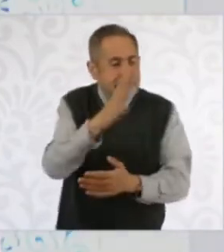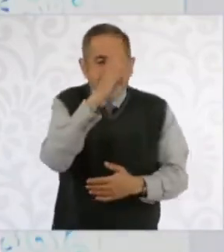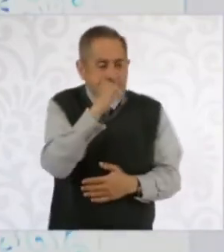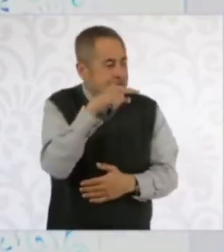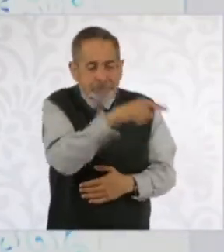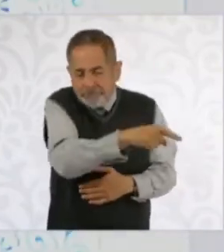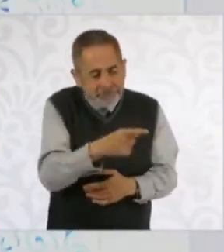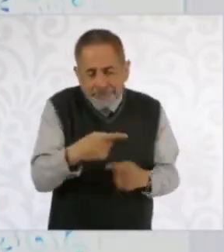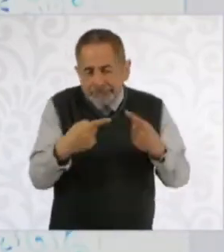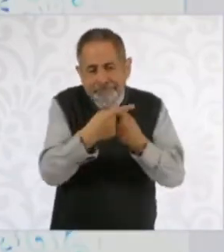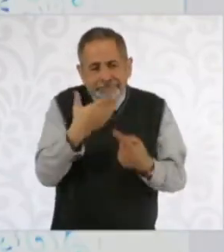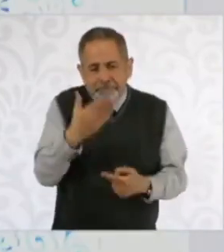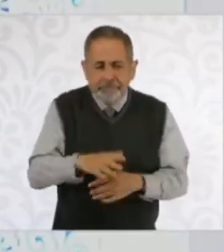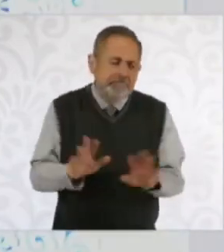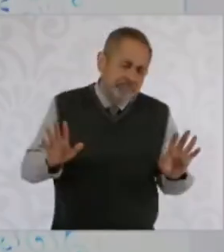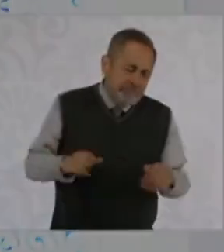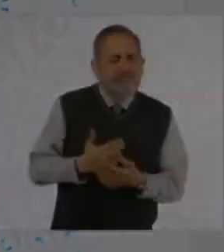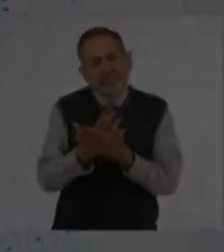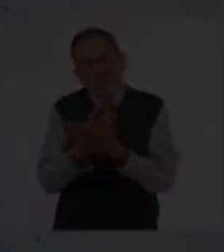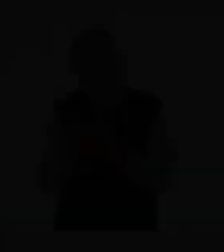ministro. Entonces vamos a esperar a ver cuál es la votación.